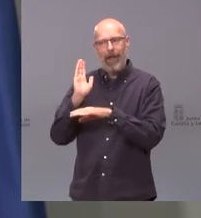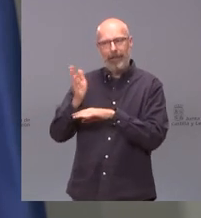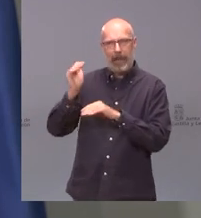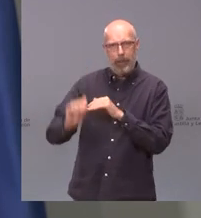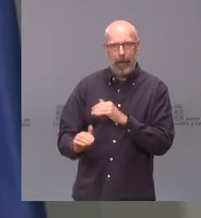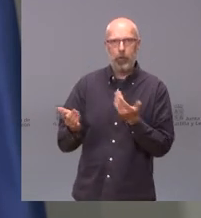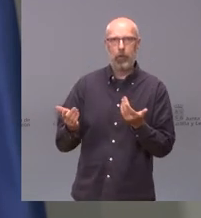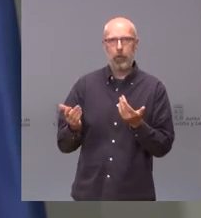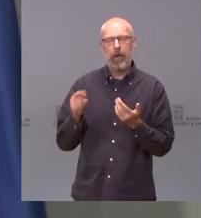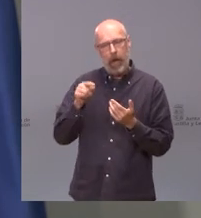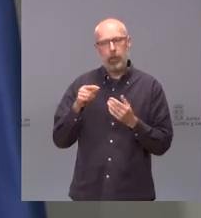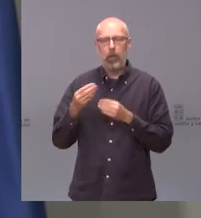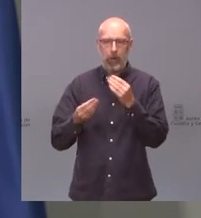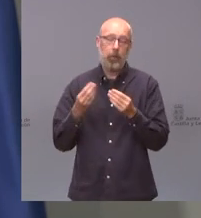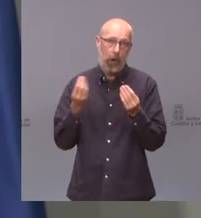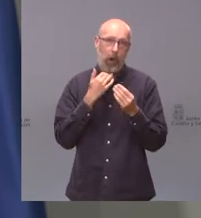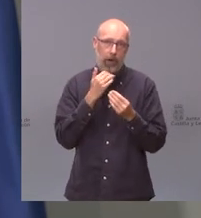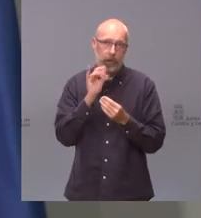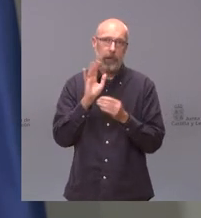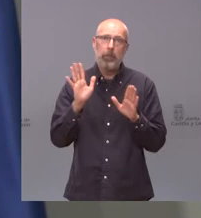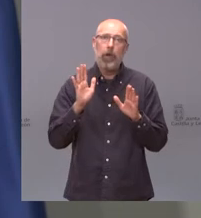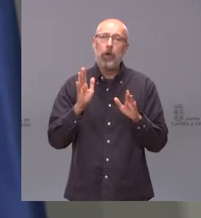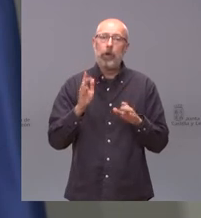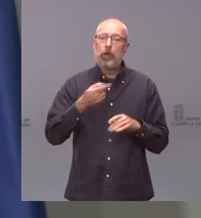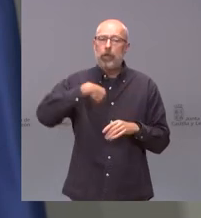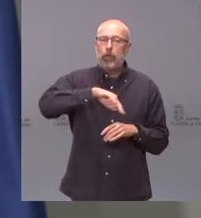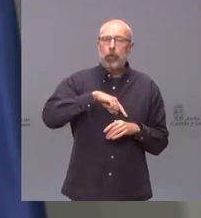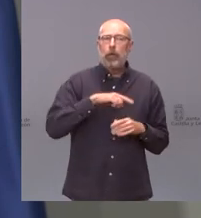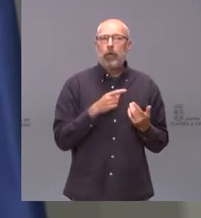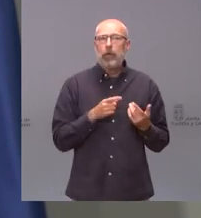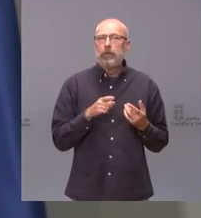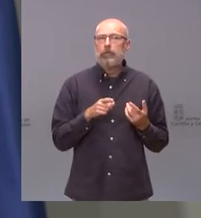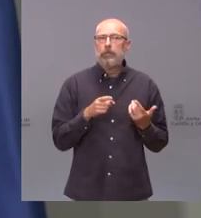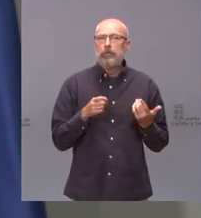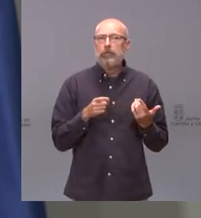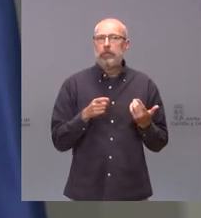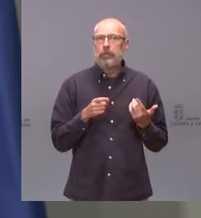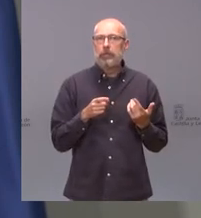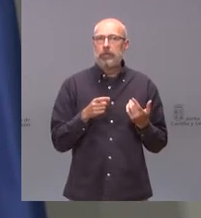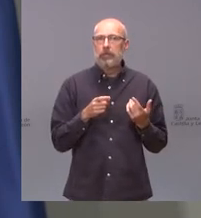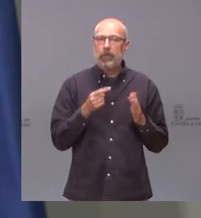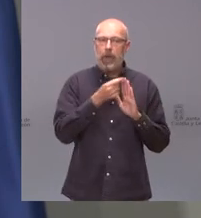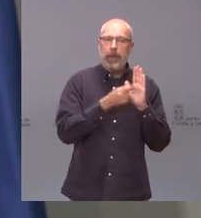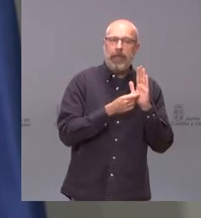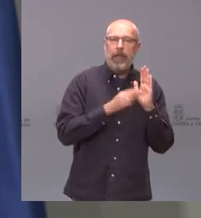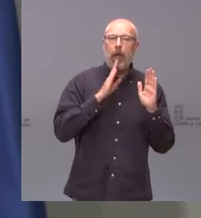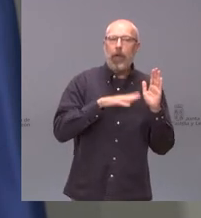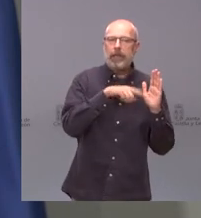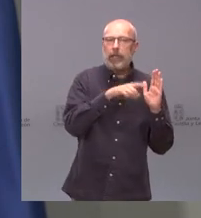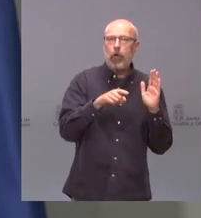en eso sí que hemos avanzado pero nosotros no somos los que cuestionamos qué tipo de medidas son eficaces